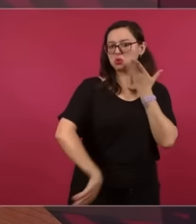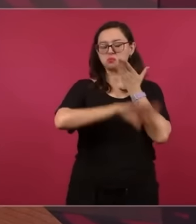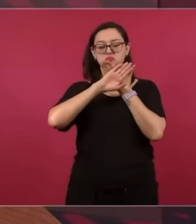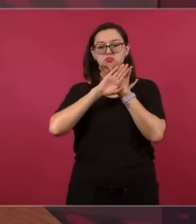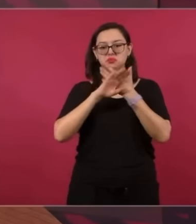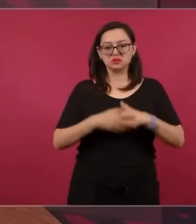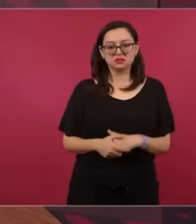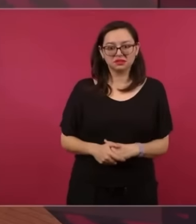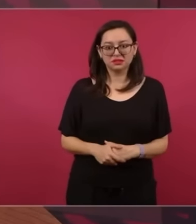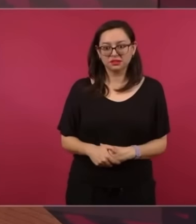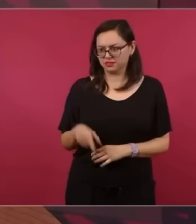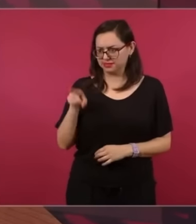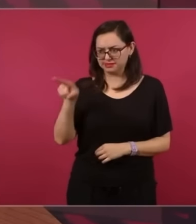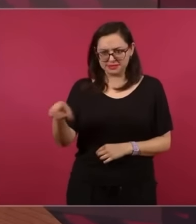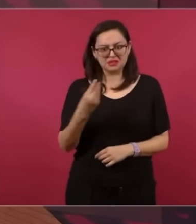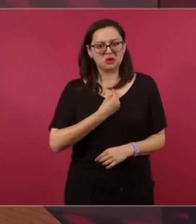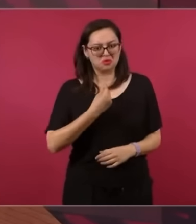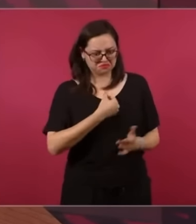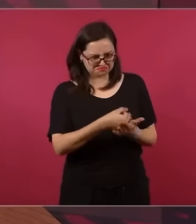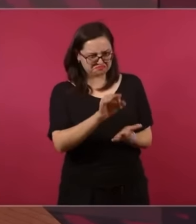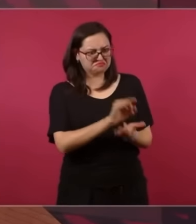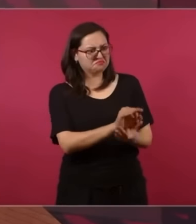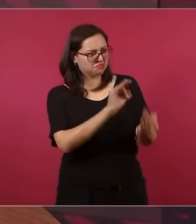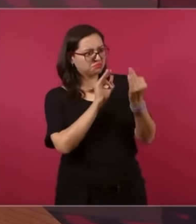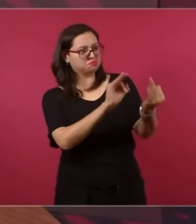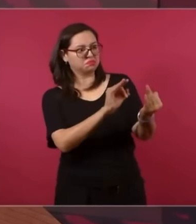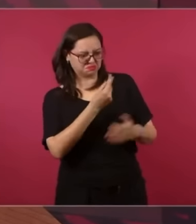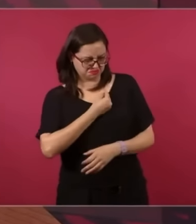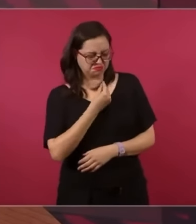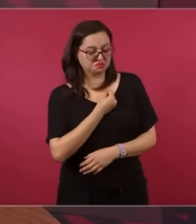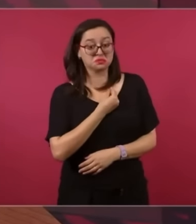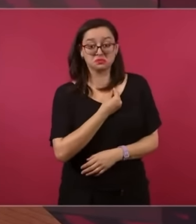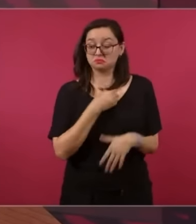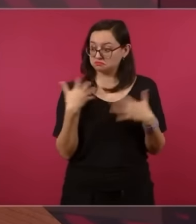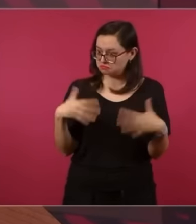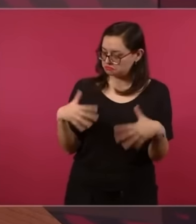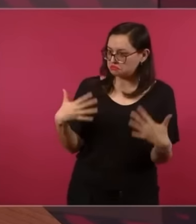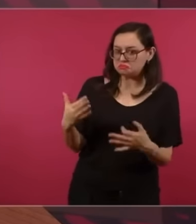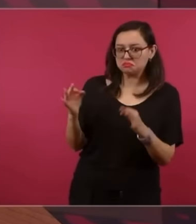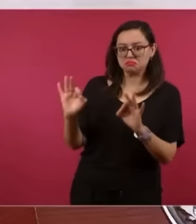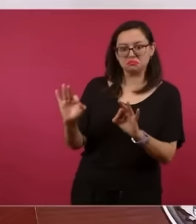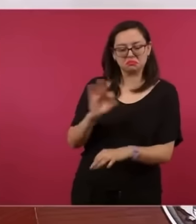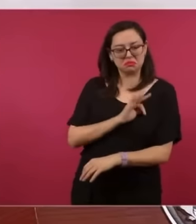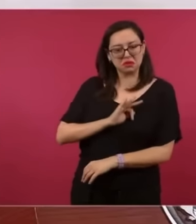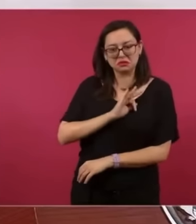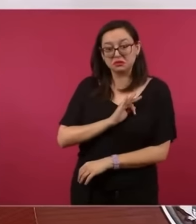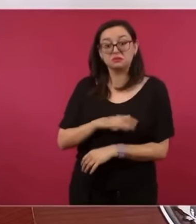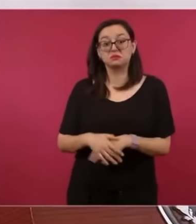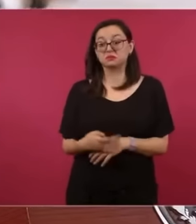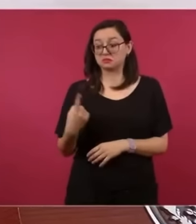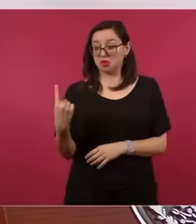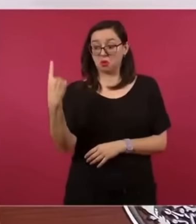también aguante, pero